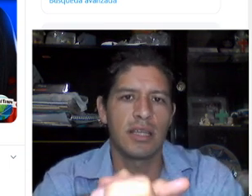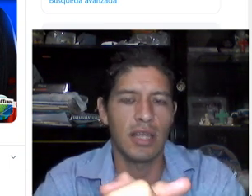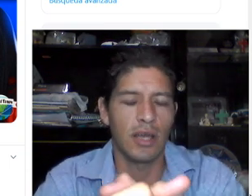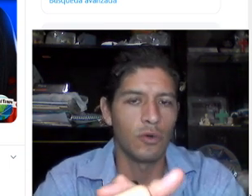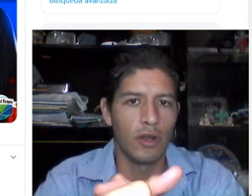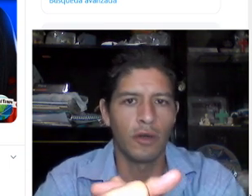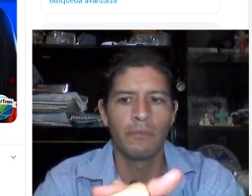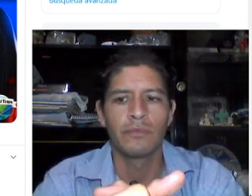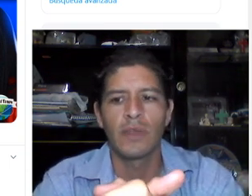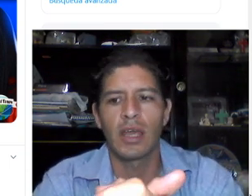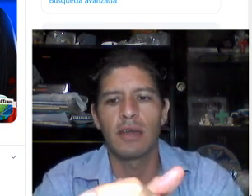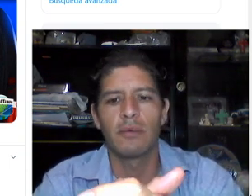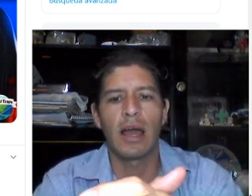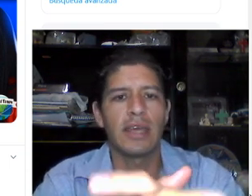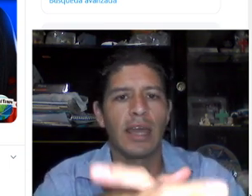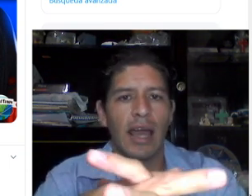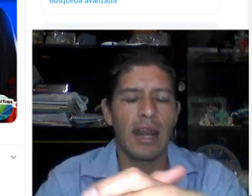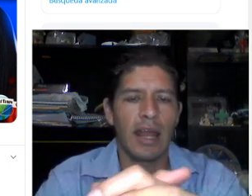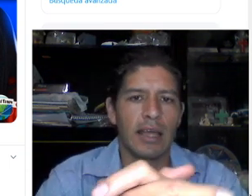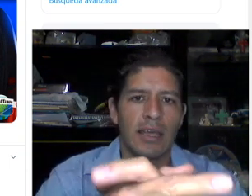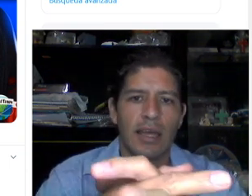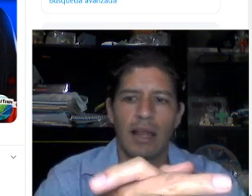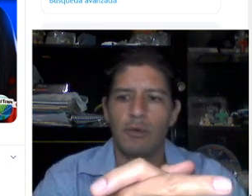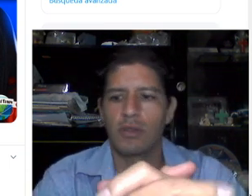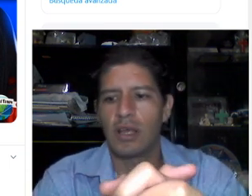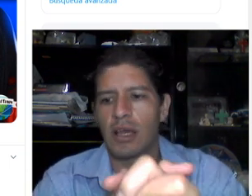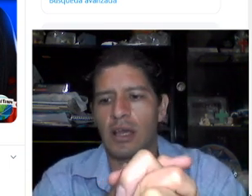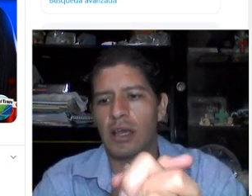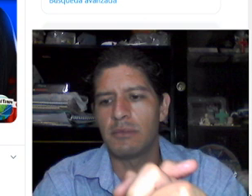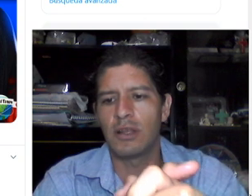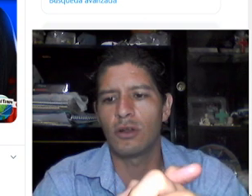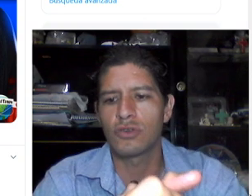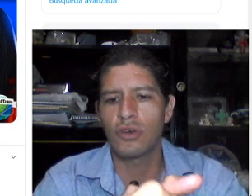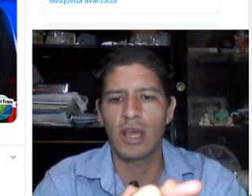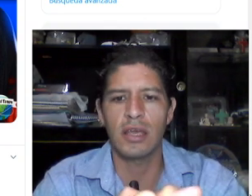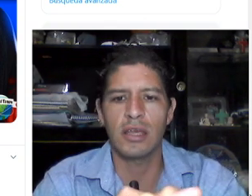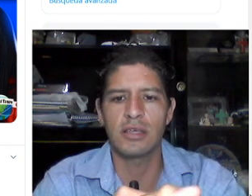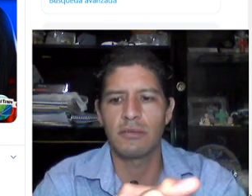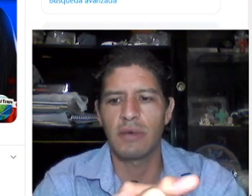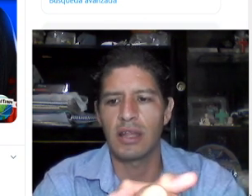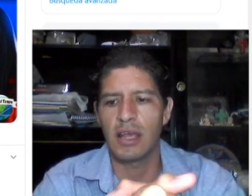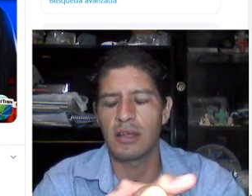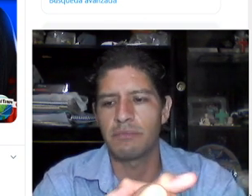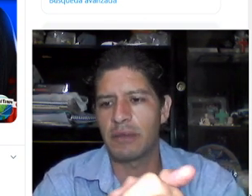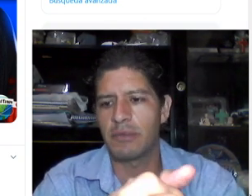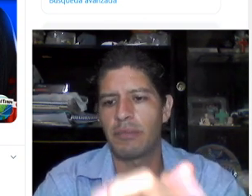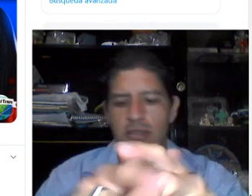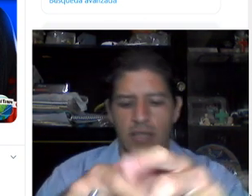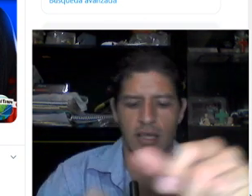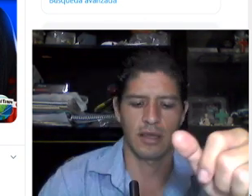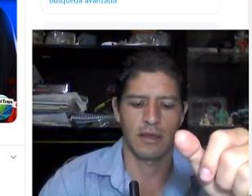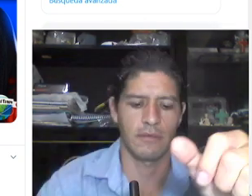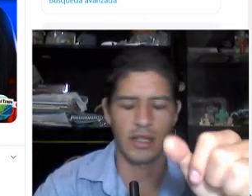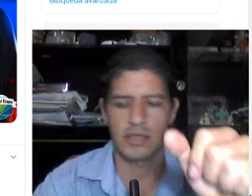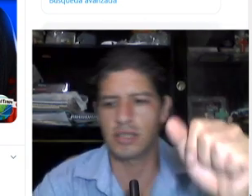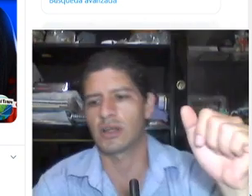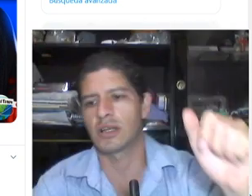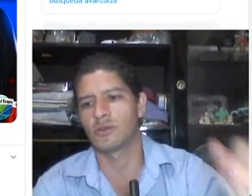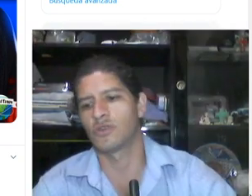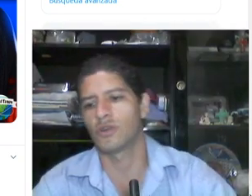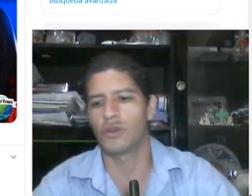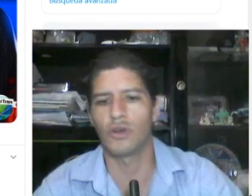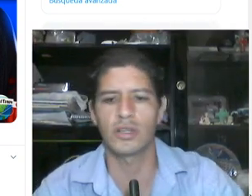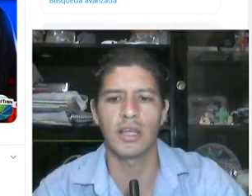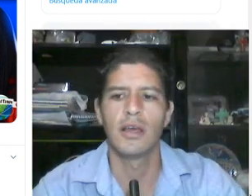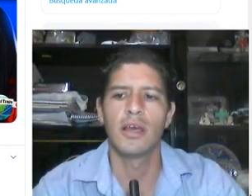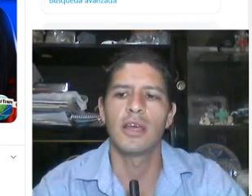17 de julio que va a llegar aquí el avión de Emilio Lozoya y se van a ir me parece que derechito